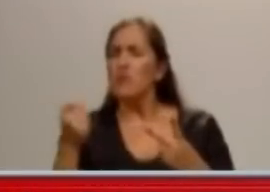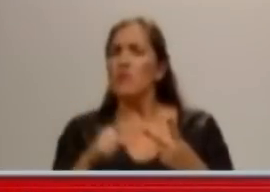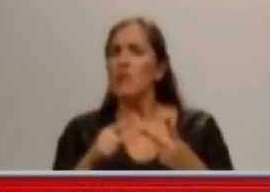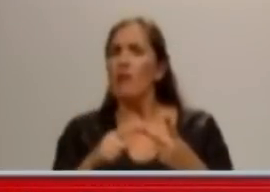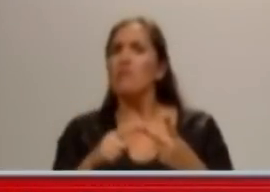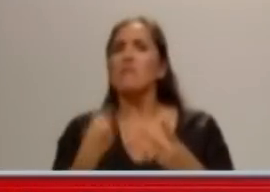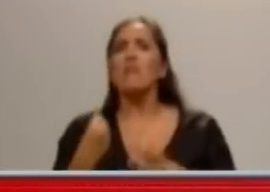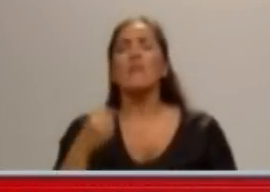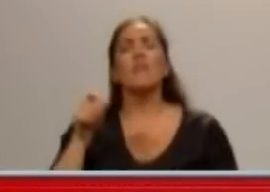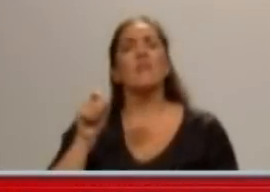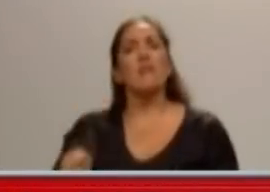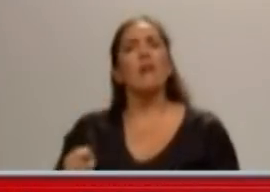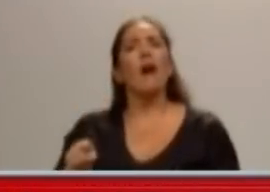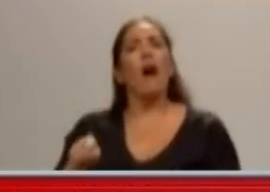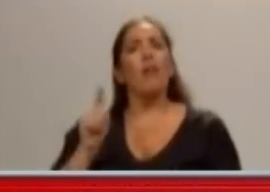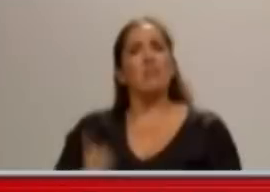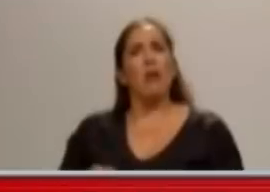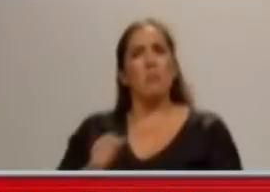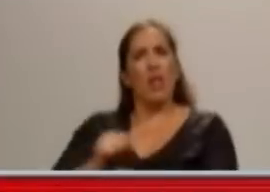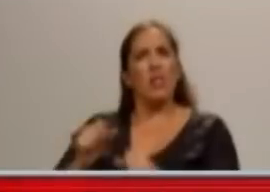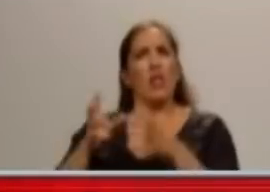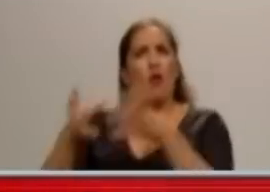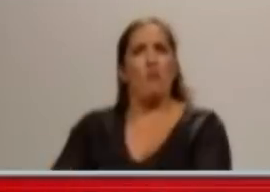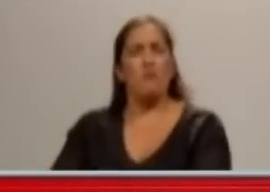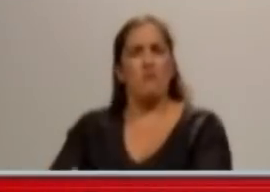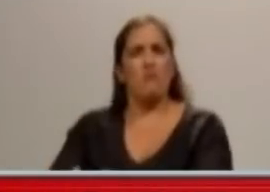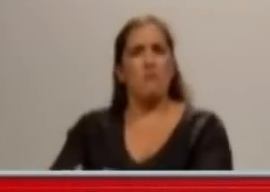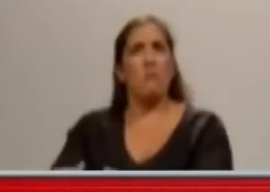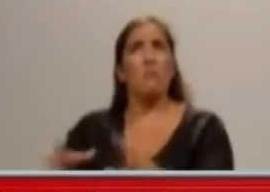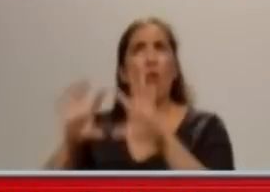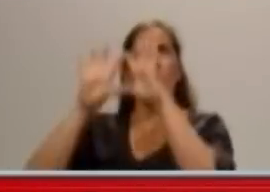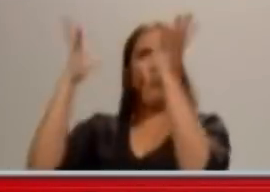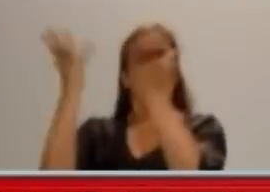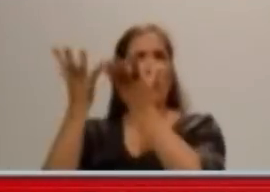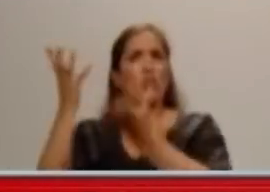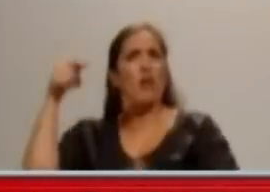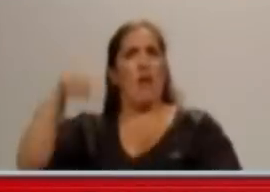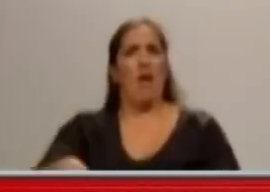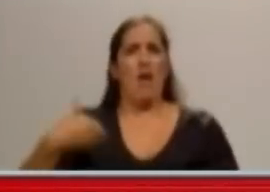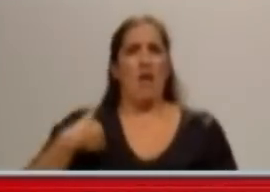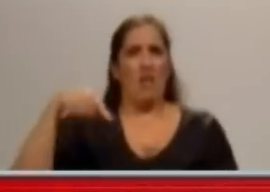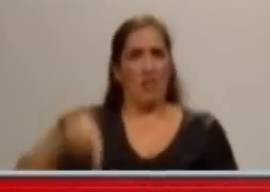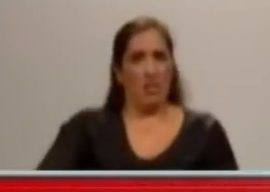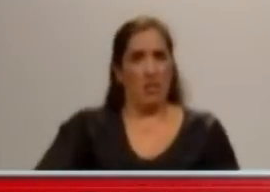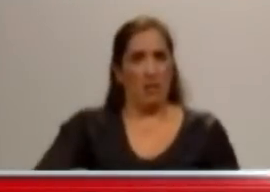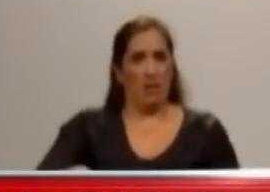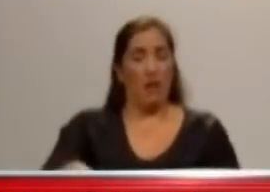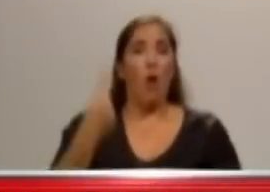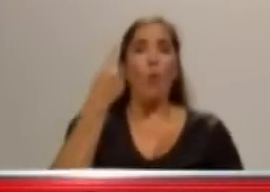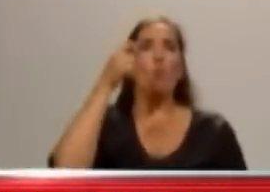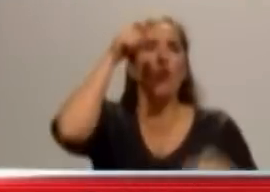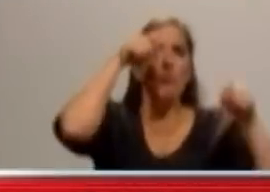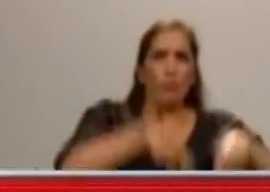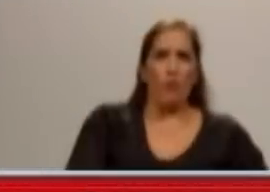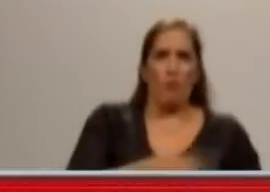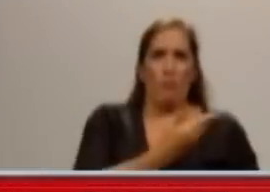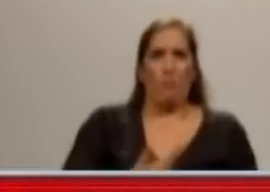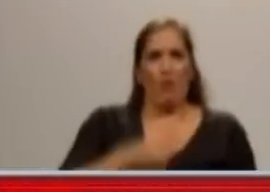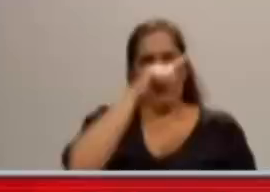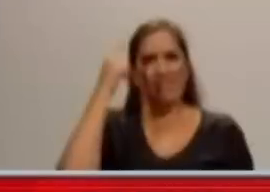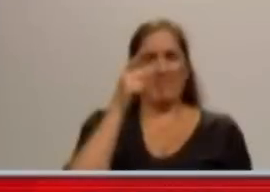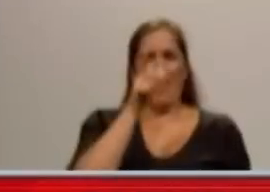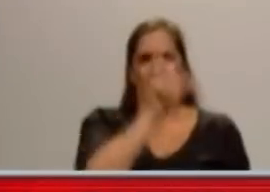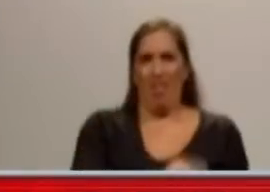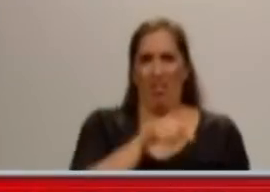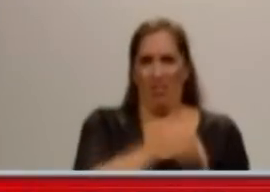controvertir. Y en la denuncia le habló de la escucha de abogado. Así que lo doy esto como un dato para controvertir. Esto de